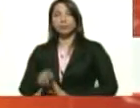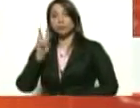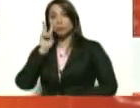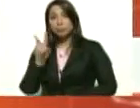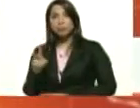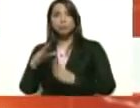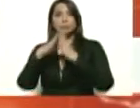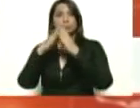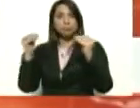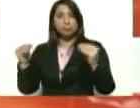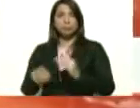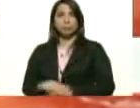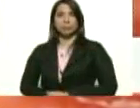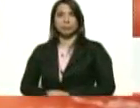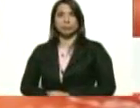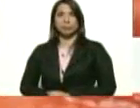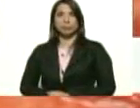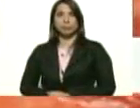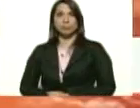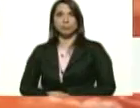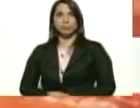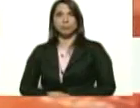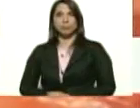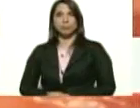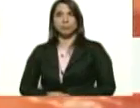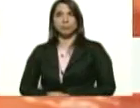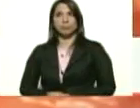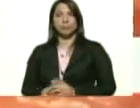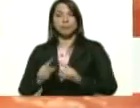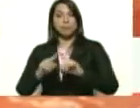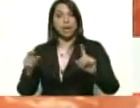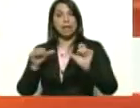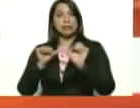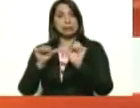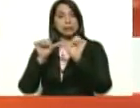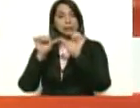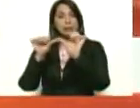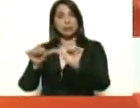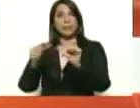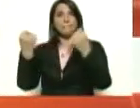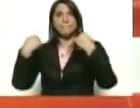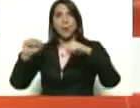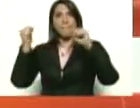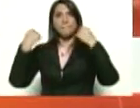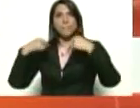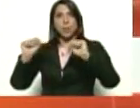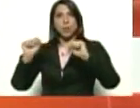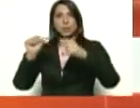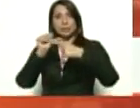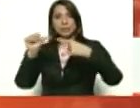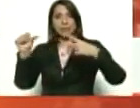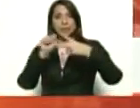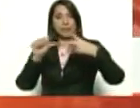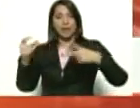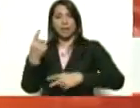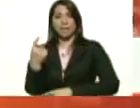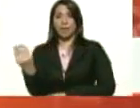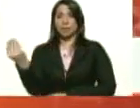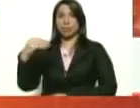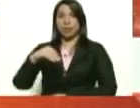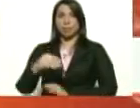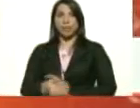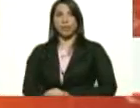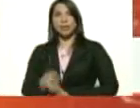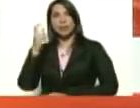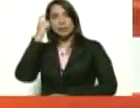circunstancias y para seguir preparándonos para las semanas que están por venir, para los